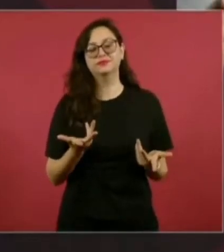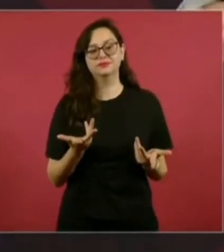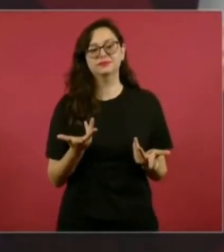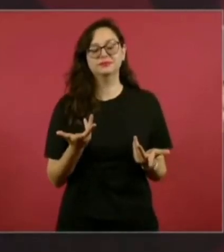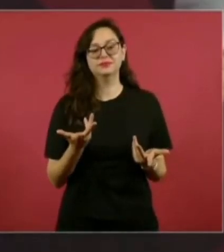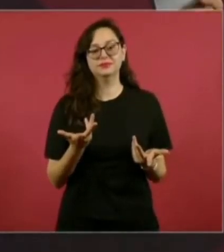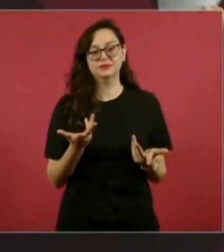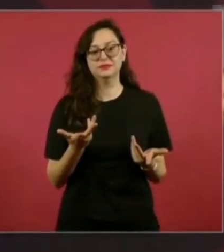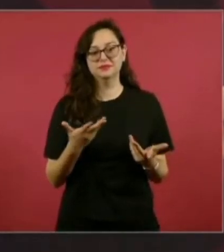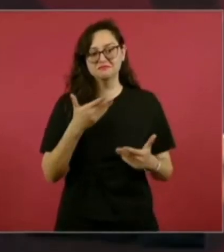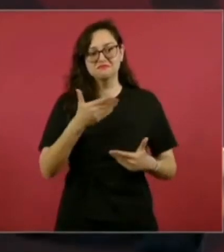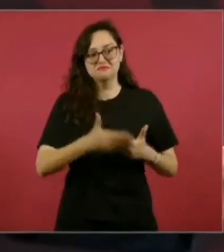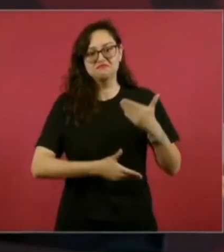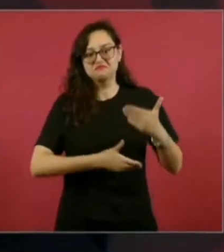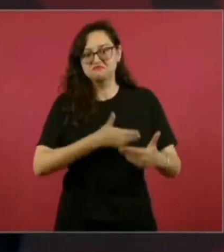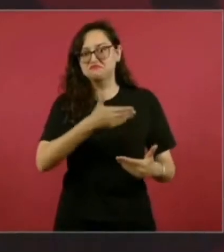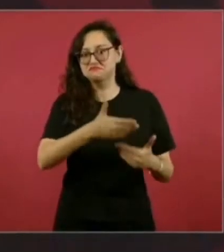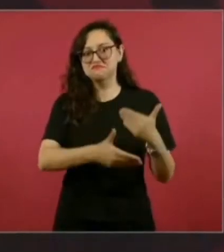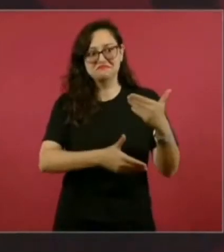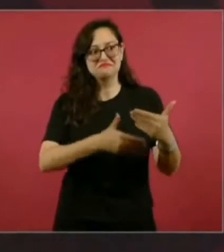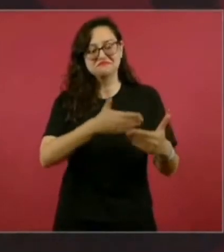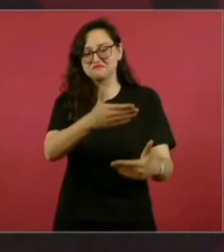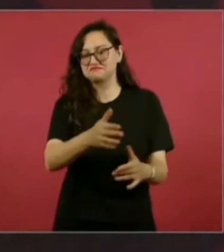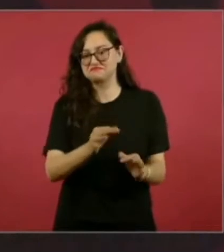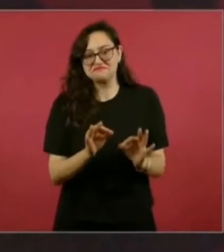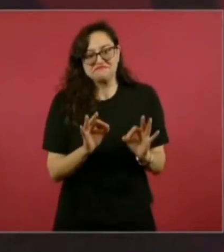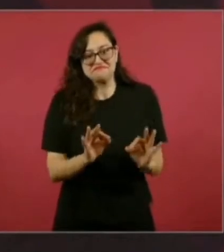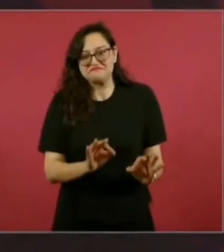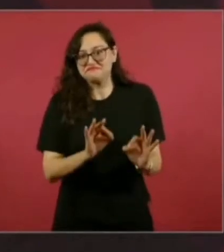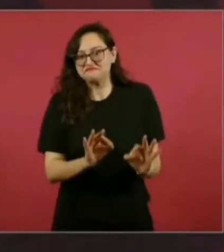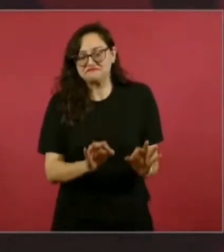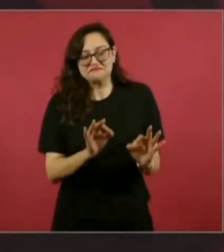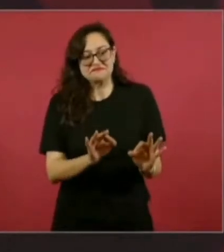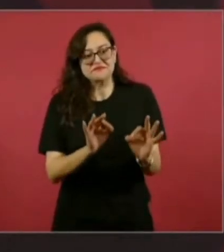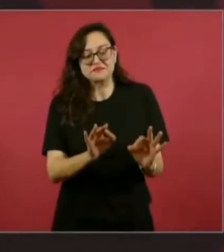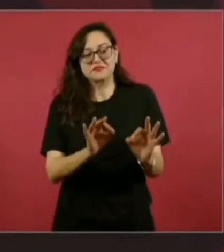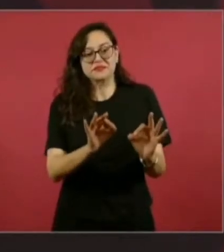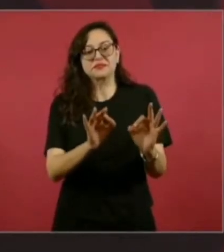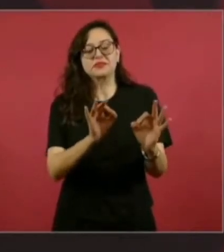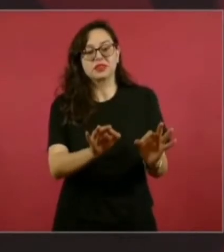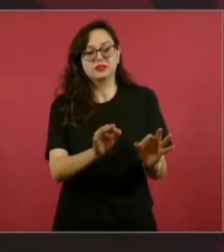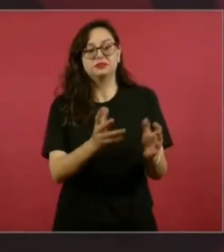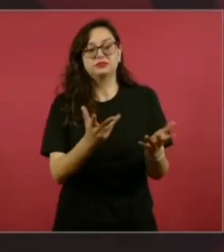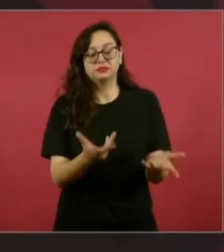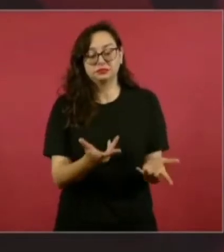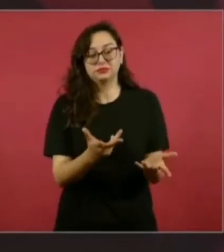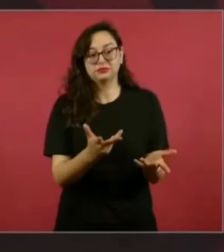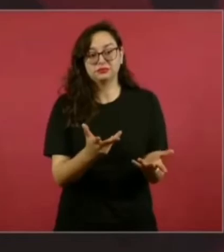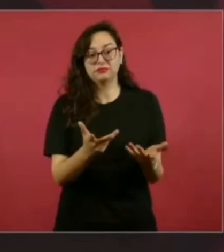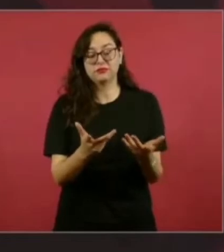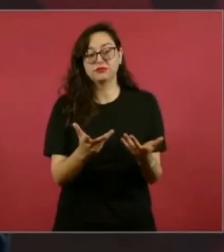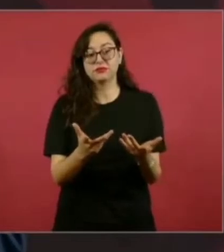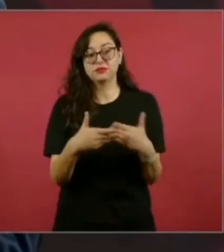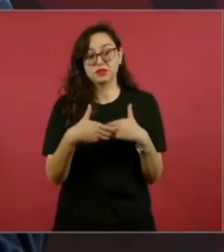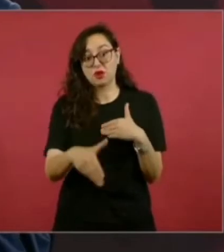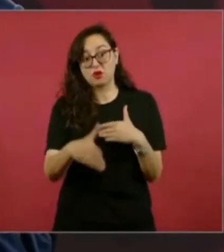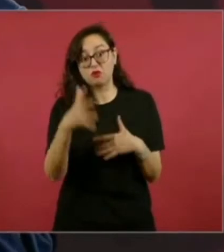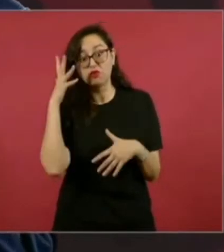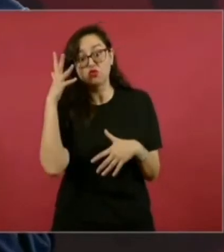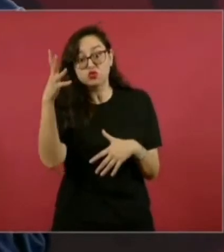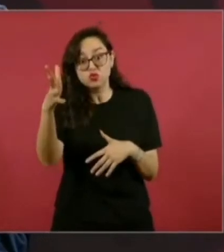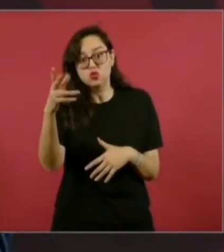Hacia adelante, ya lo hemos dicho aquí, se va a requerir de